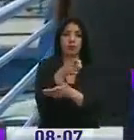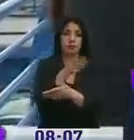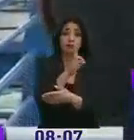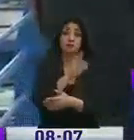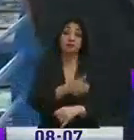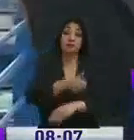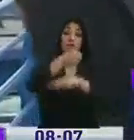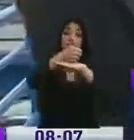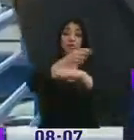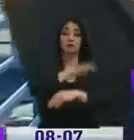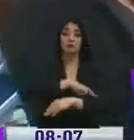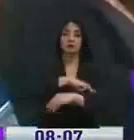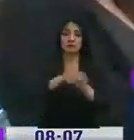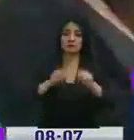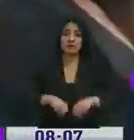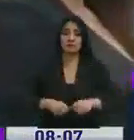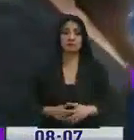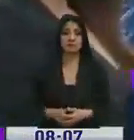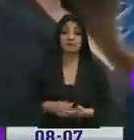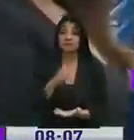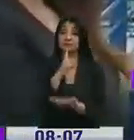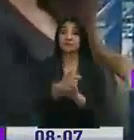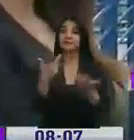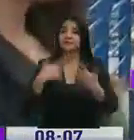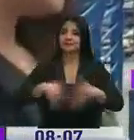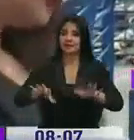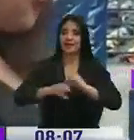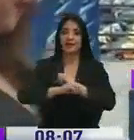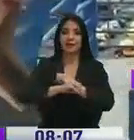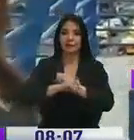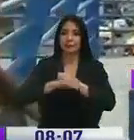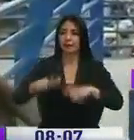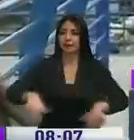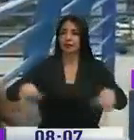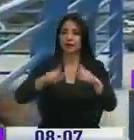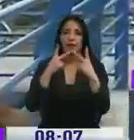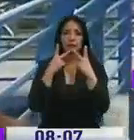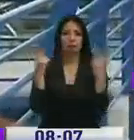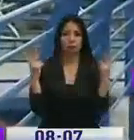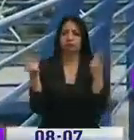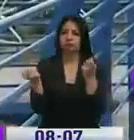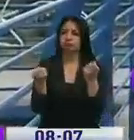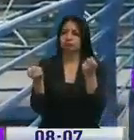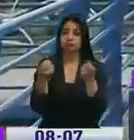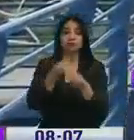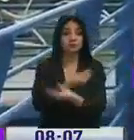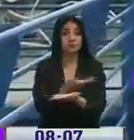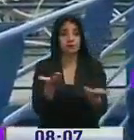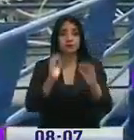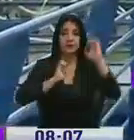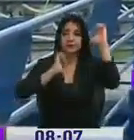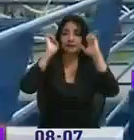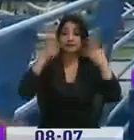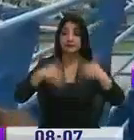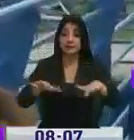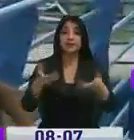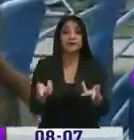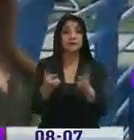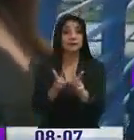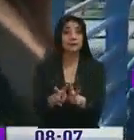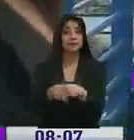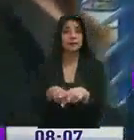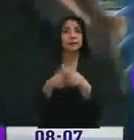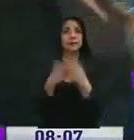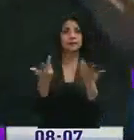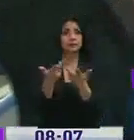Claro que sí. Bueno, una vez que nos hemos empoderado del espacio público y que hemos dado a conocer esta estrategia, también hemos comenzado a